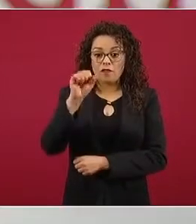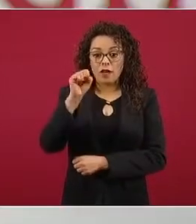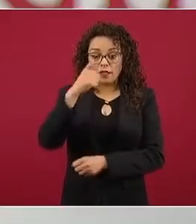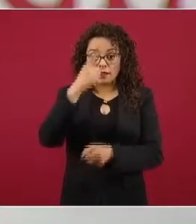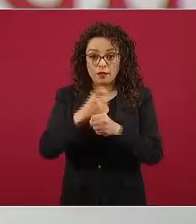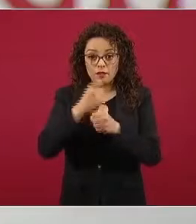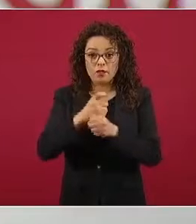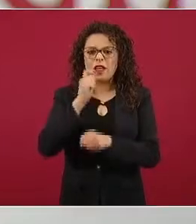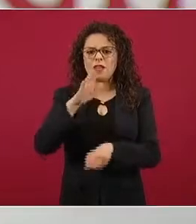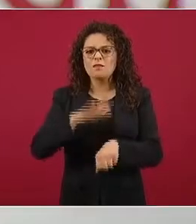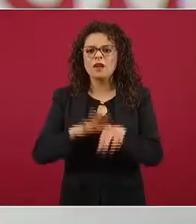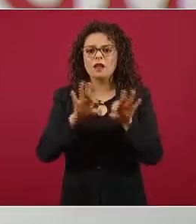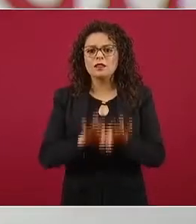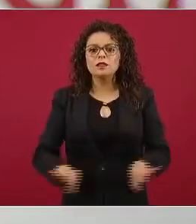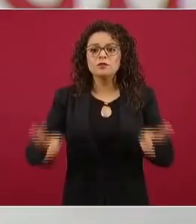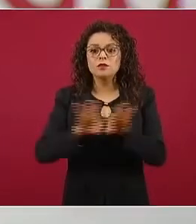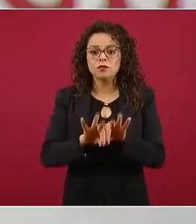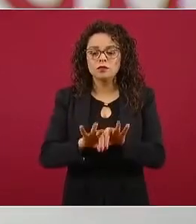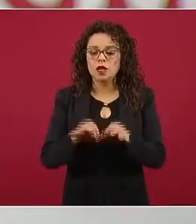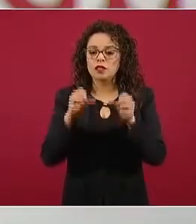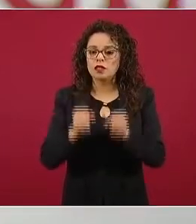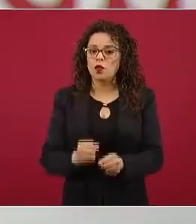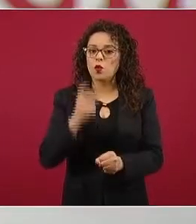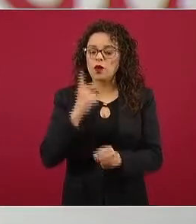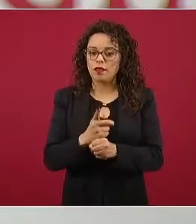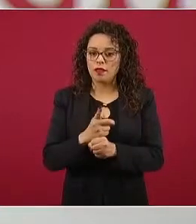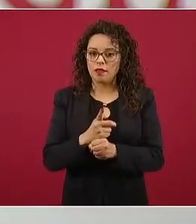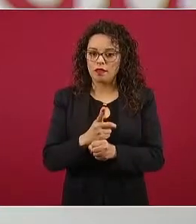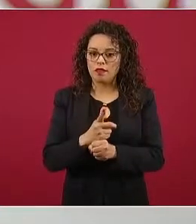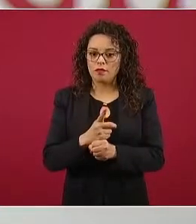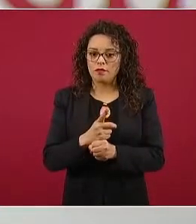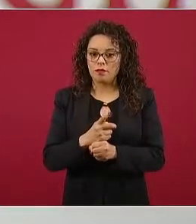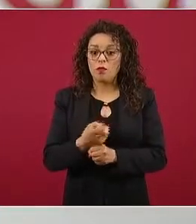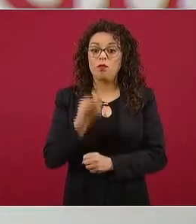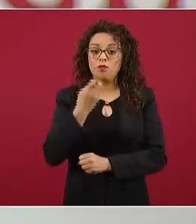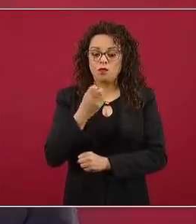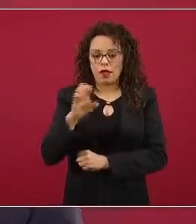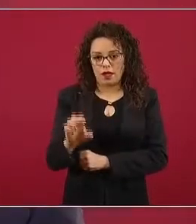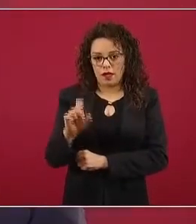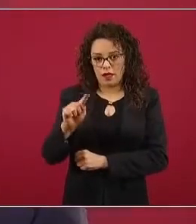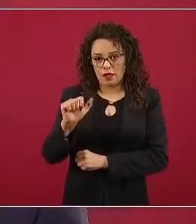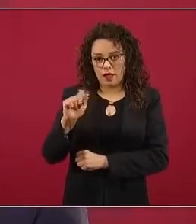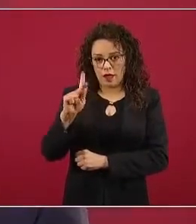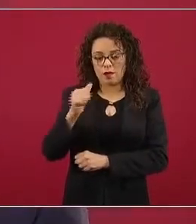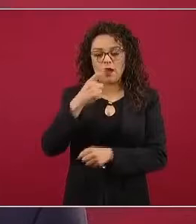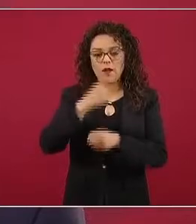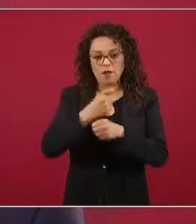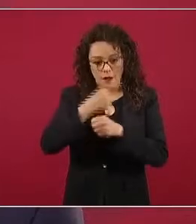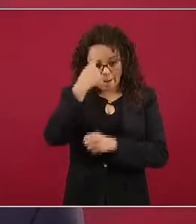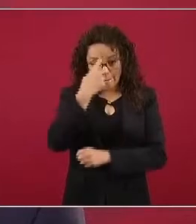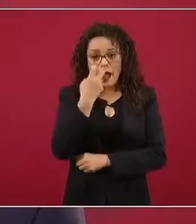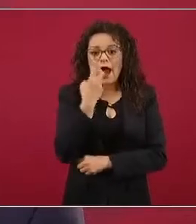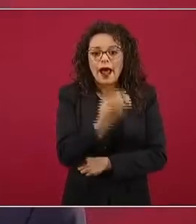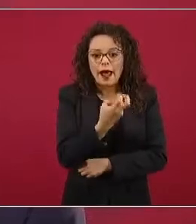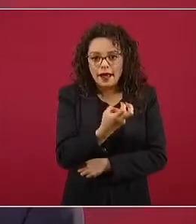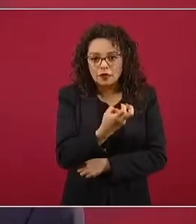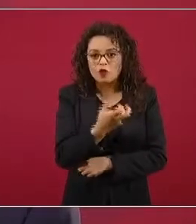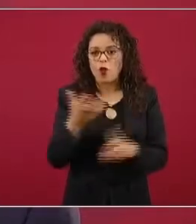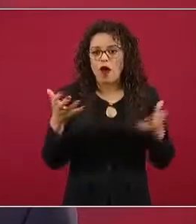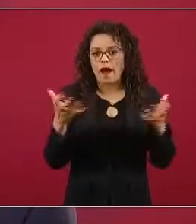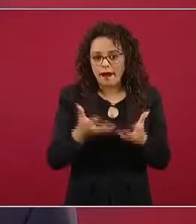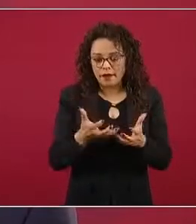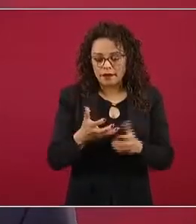es seguridad. Para eso se hace la etapa uno. Y se hace también para ver los